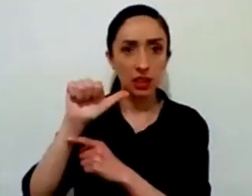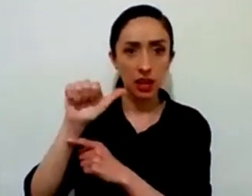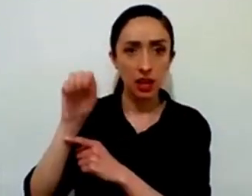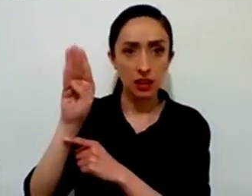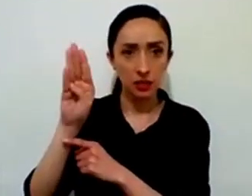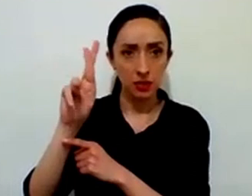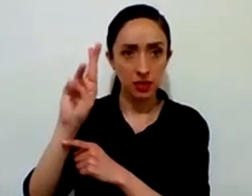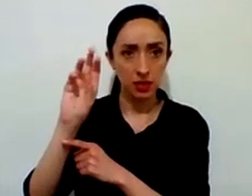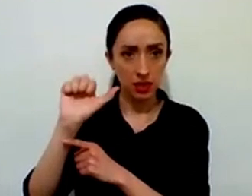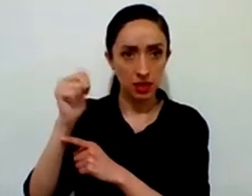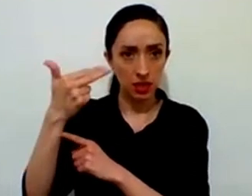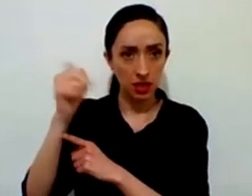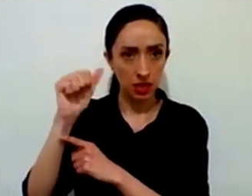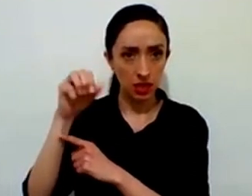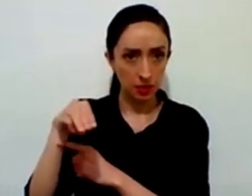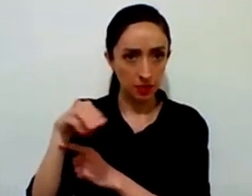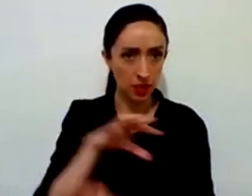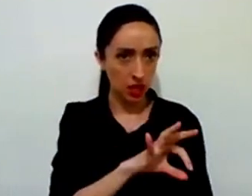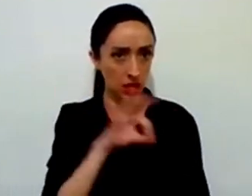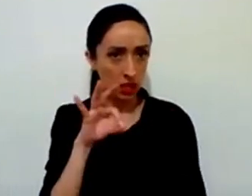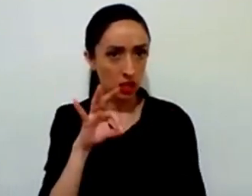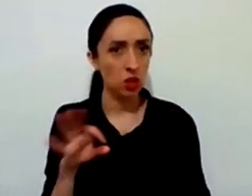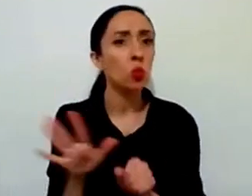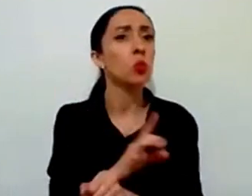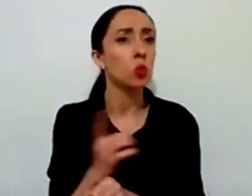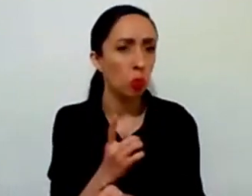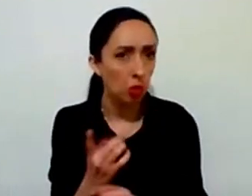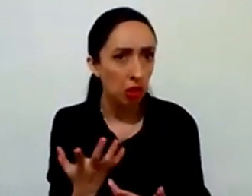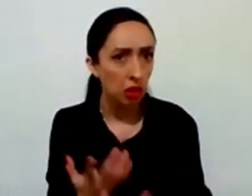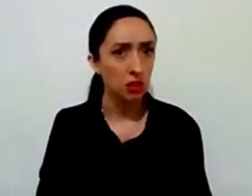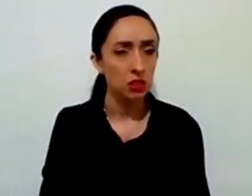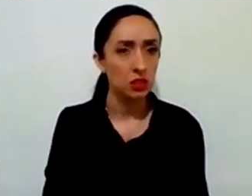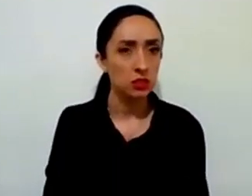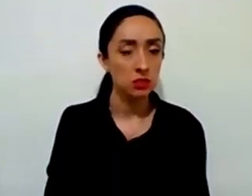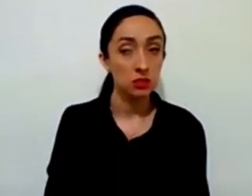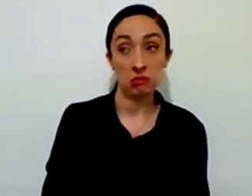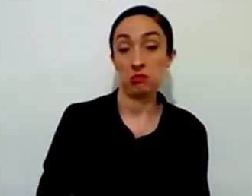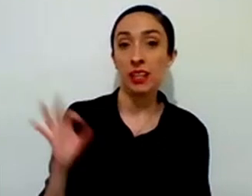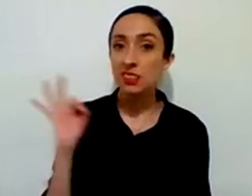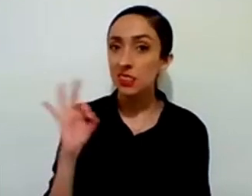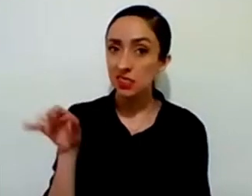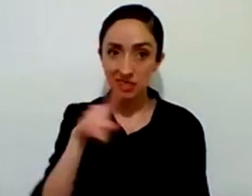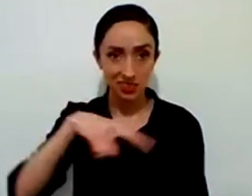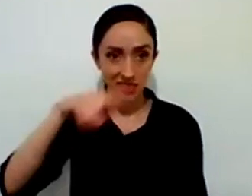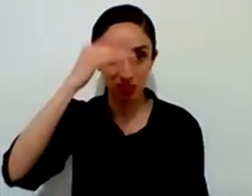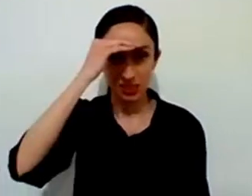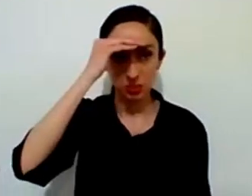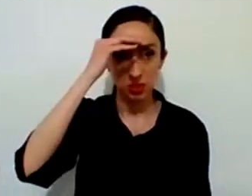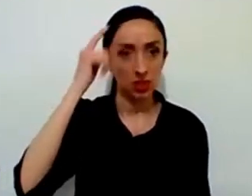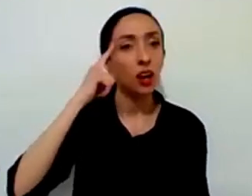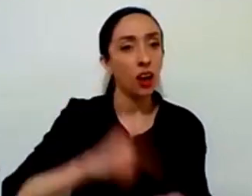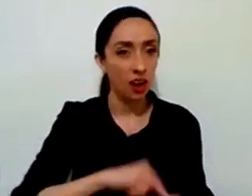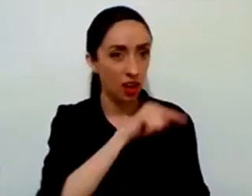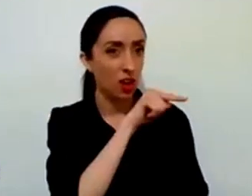a lo mejor hay gente que dice será porque era muy santo pero no hay nada en la escritura que diga nada de la